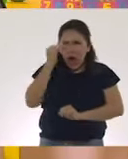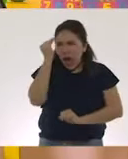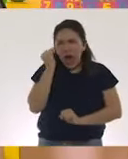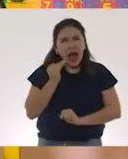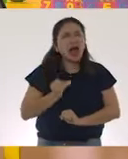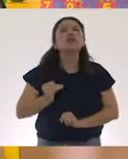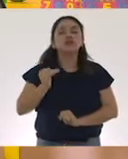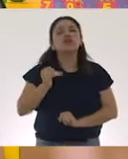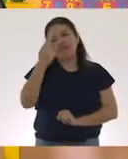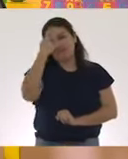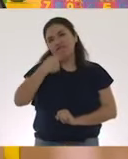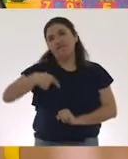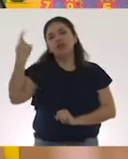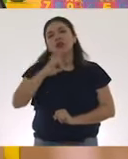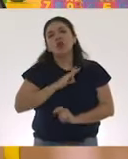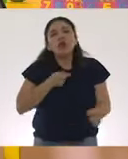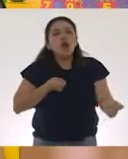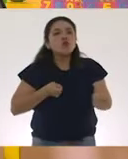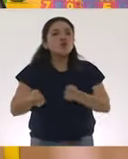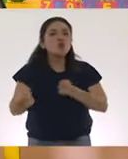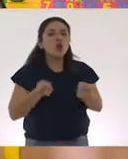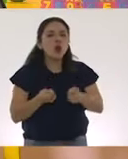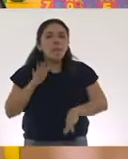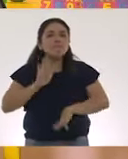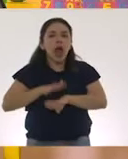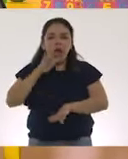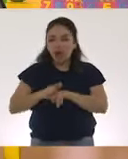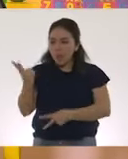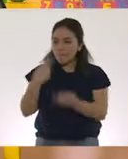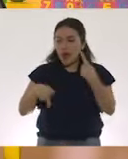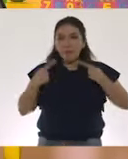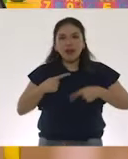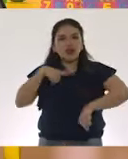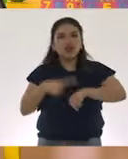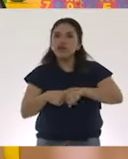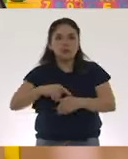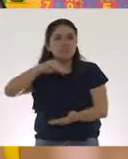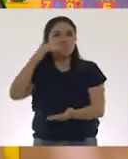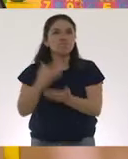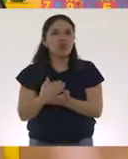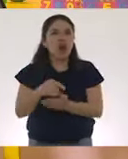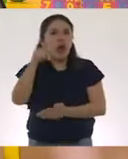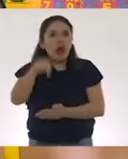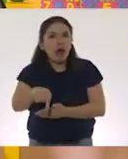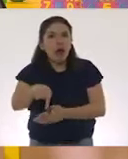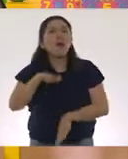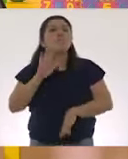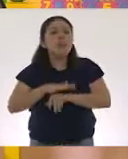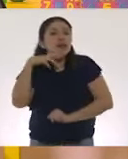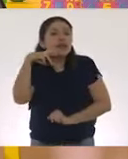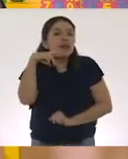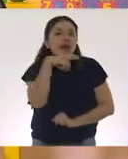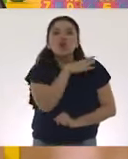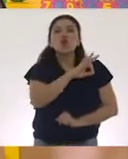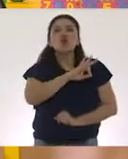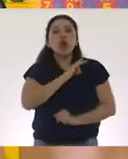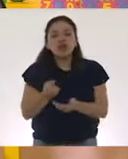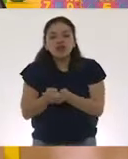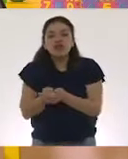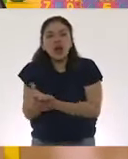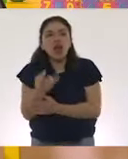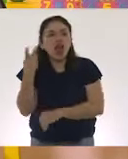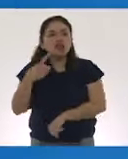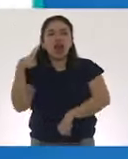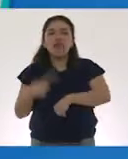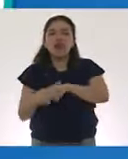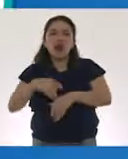más fácil va a ser controlar la cantidad de contagios que se están presentando y más rápido vamos a poder salir de